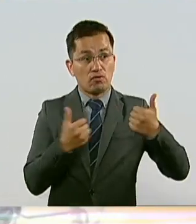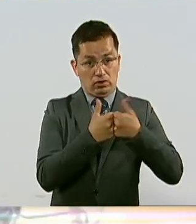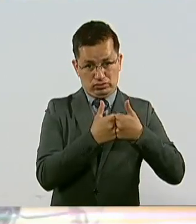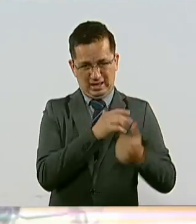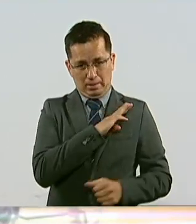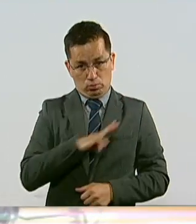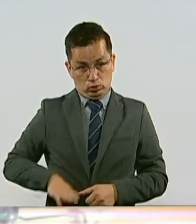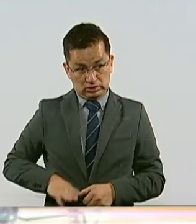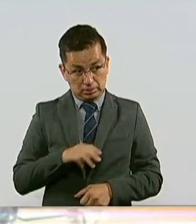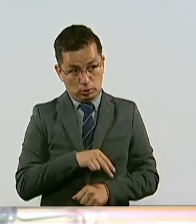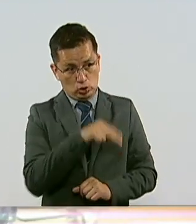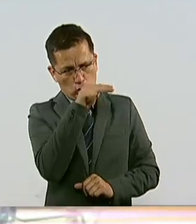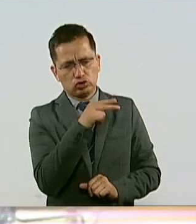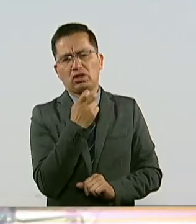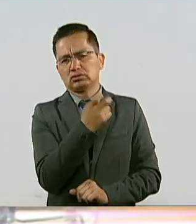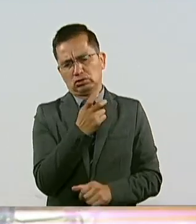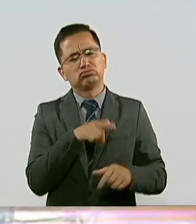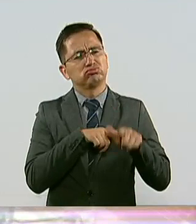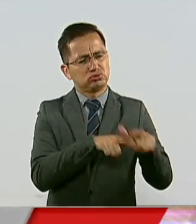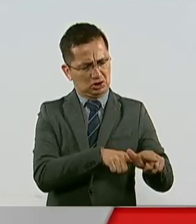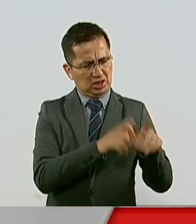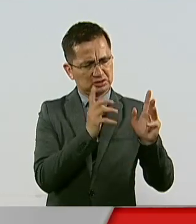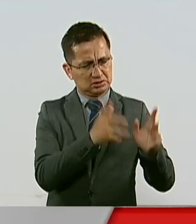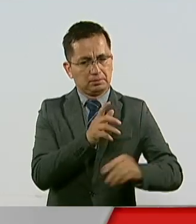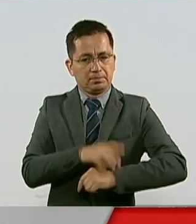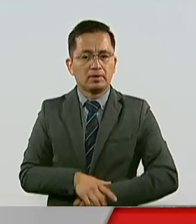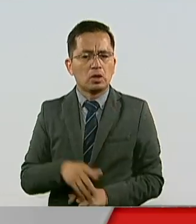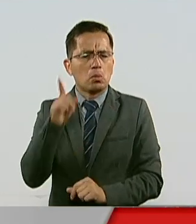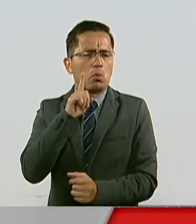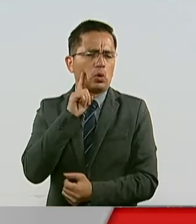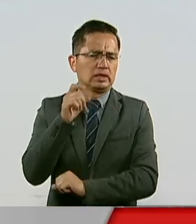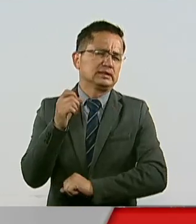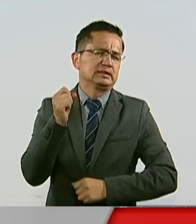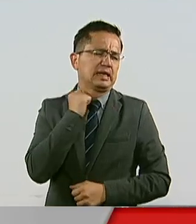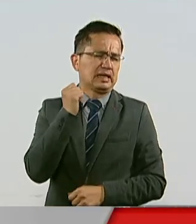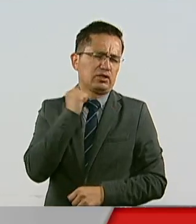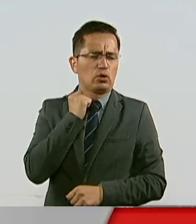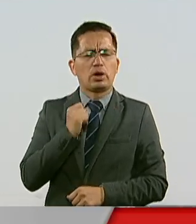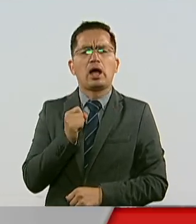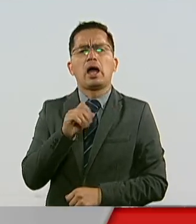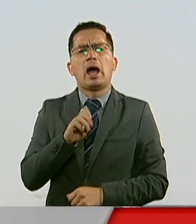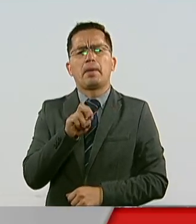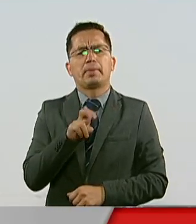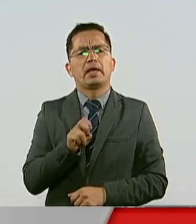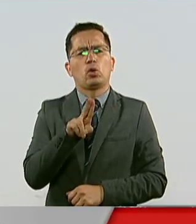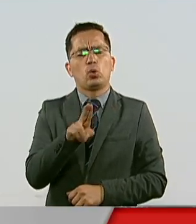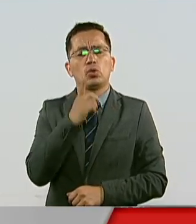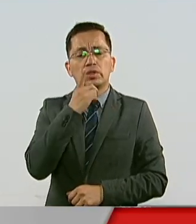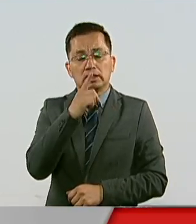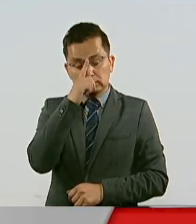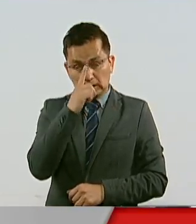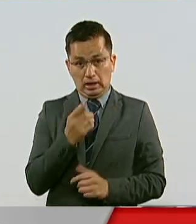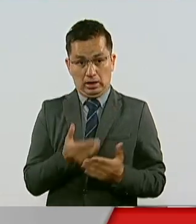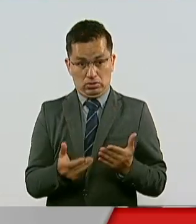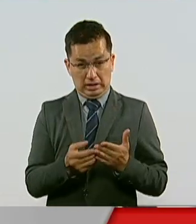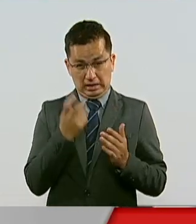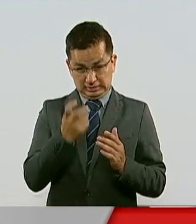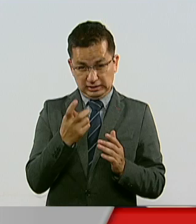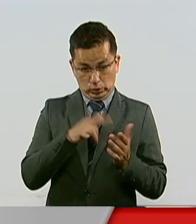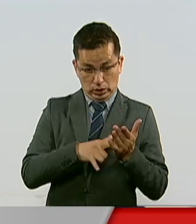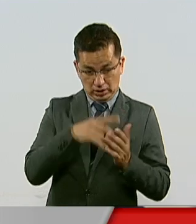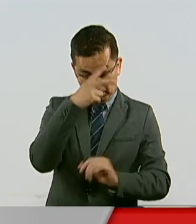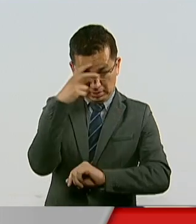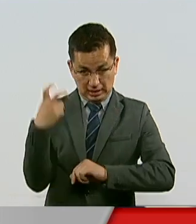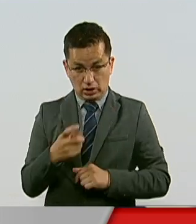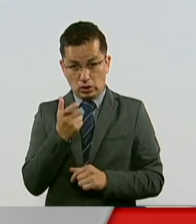de nuestro país. La presidenta de la Comisión de Energía, la senadora Rocío Abreu Artiñano, argumentó que no se registran ahorros energéticos,